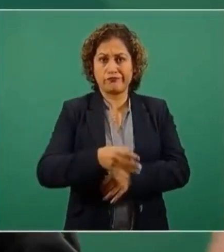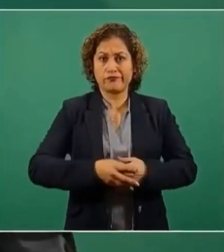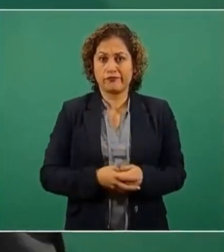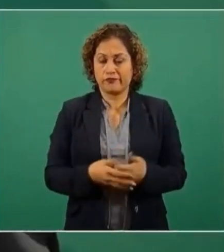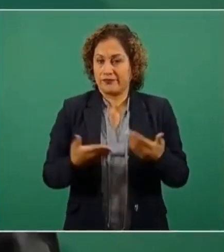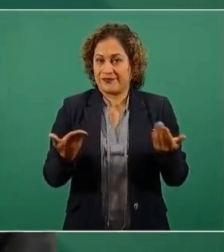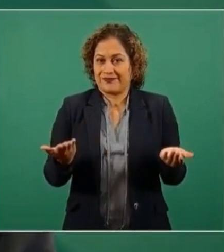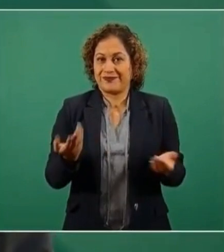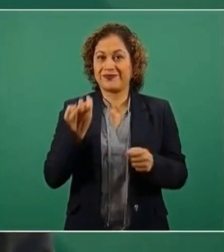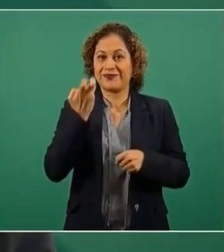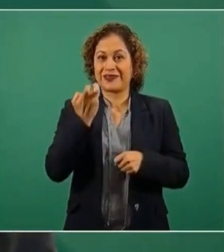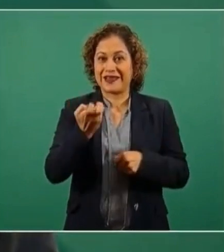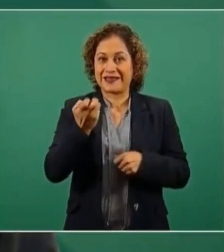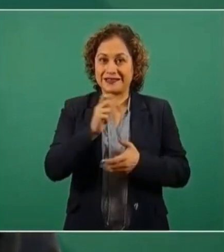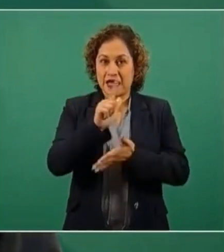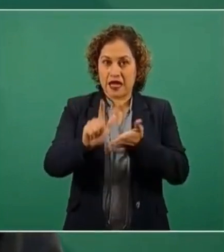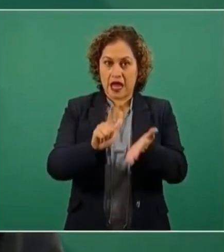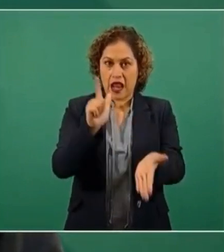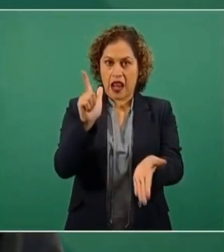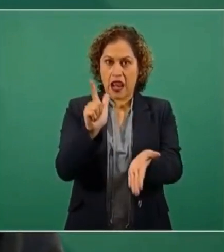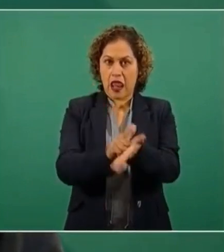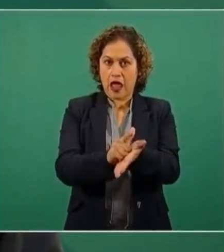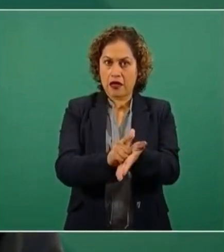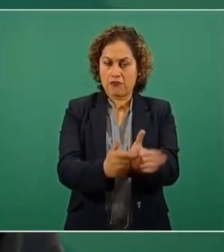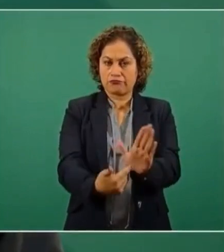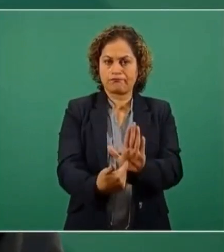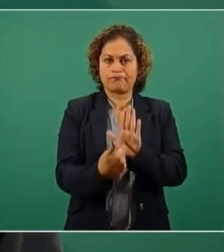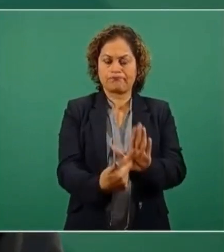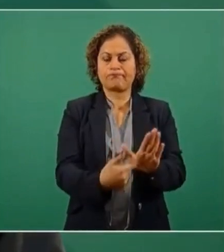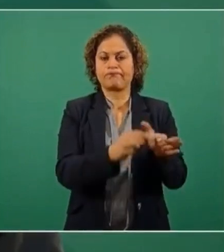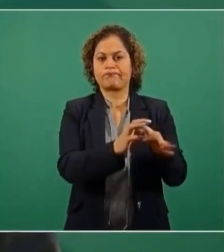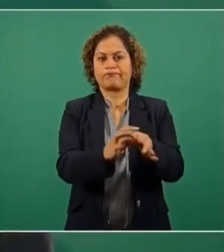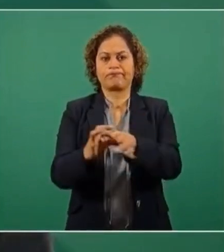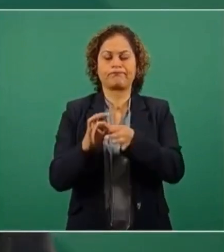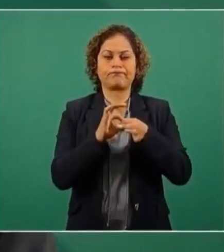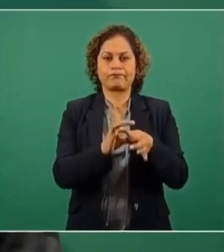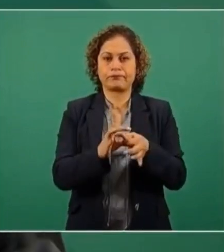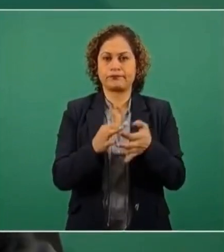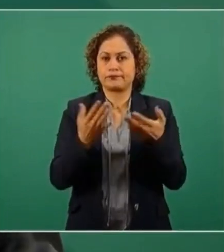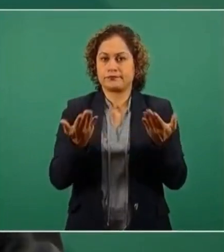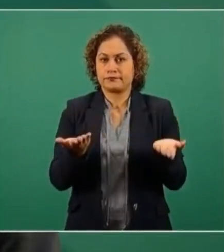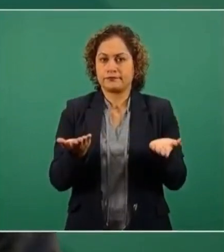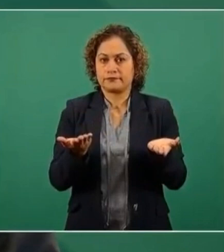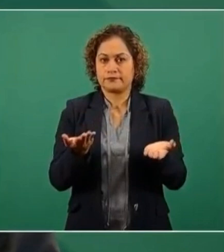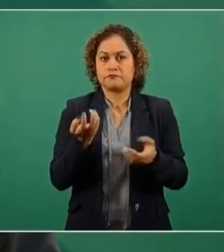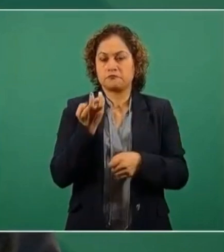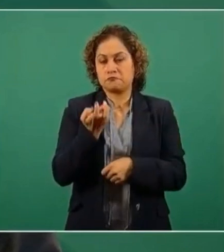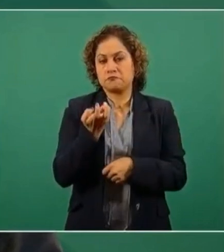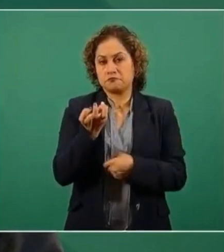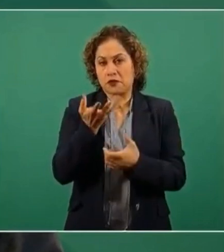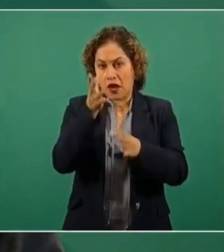es el marco legal que se combino.